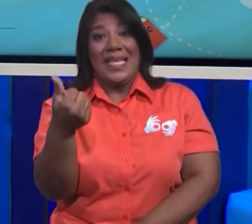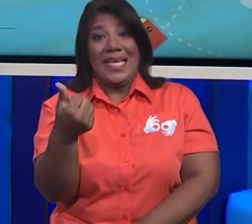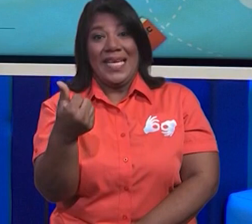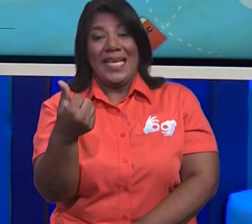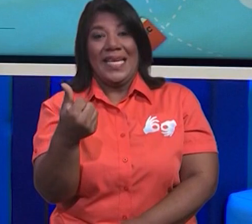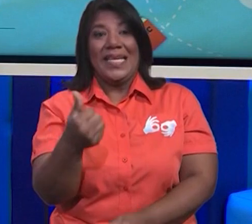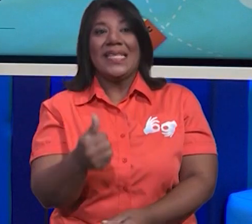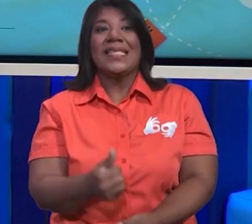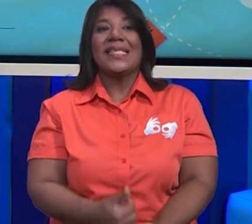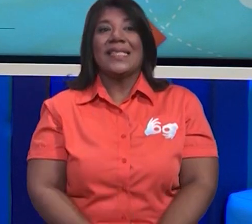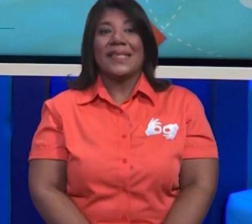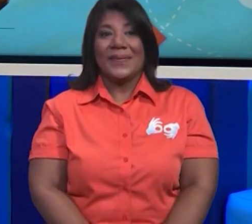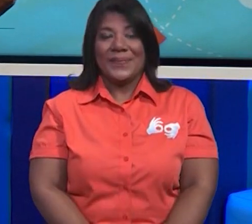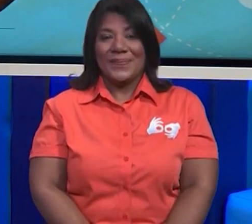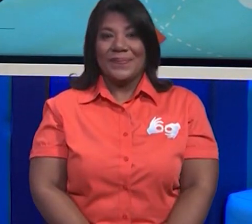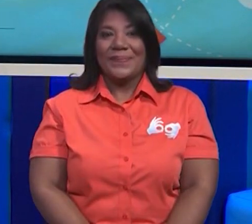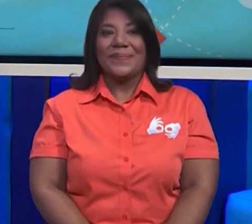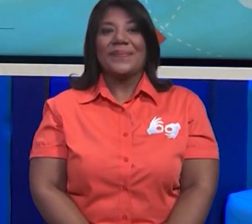Ok.